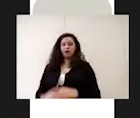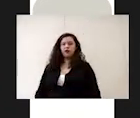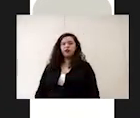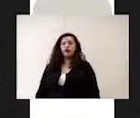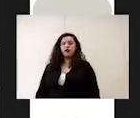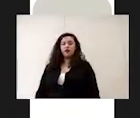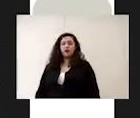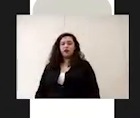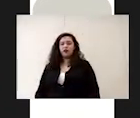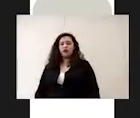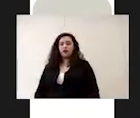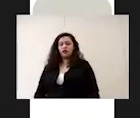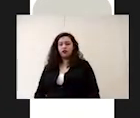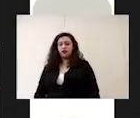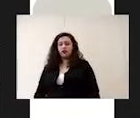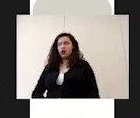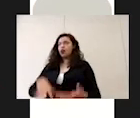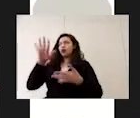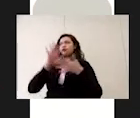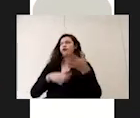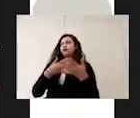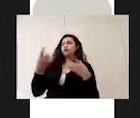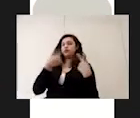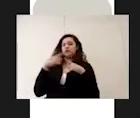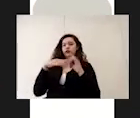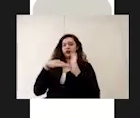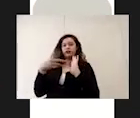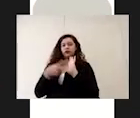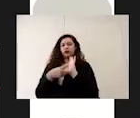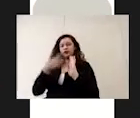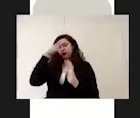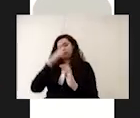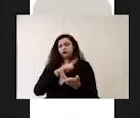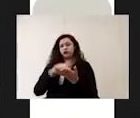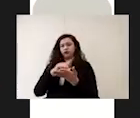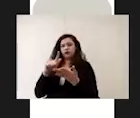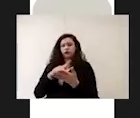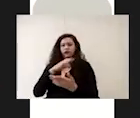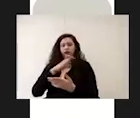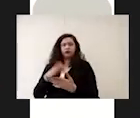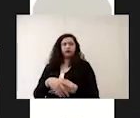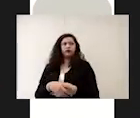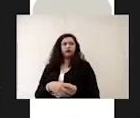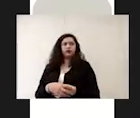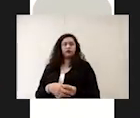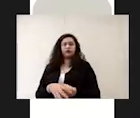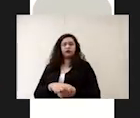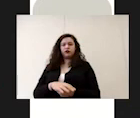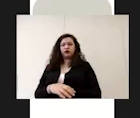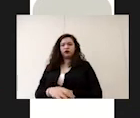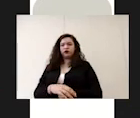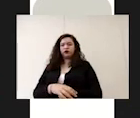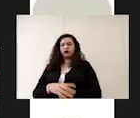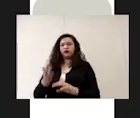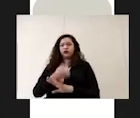en esta tabla vemos diferentes métodos de desinfección que igual ya los mencionamos